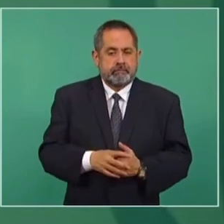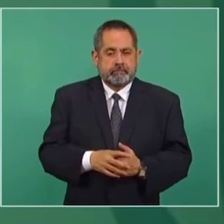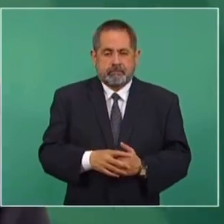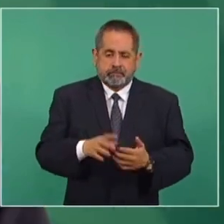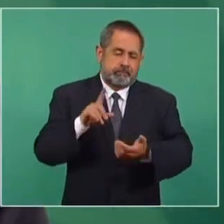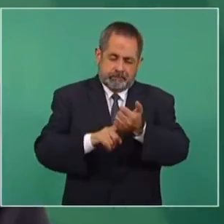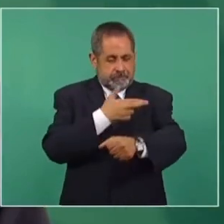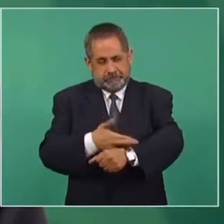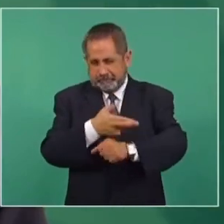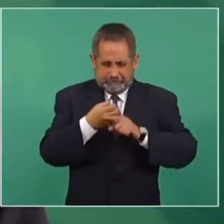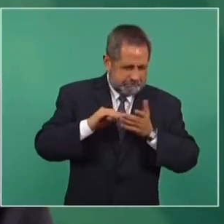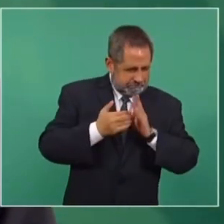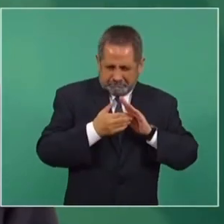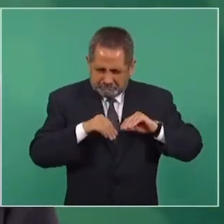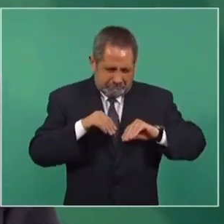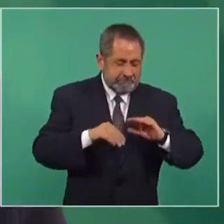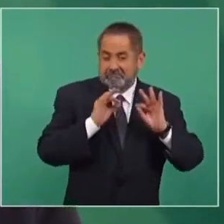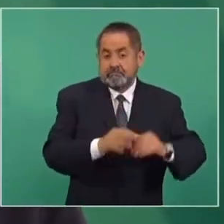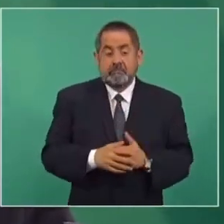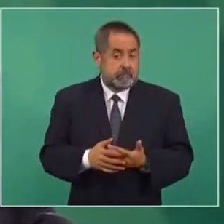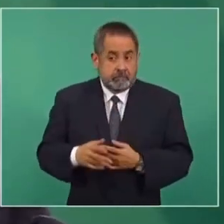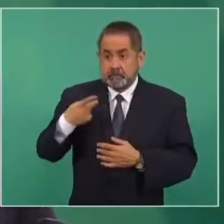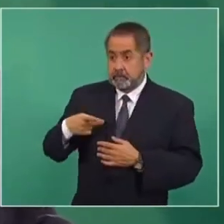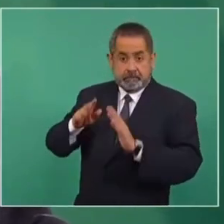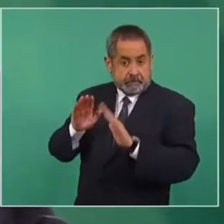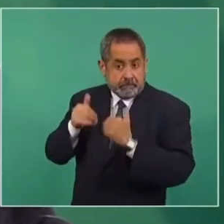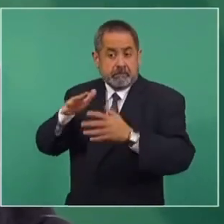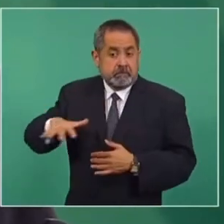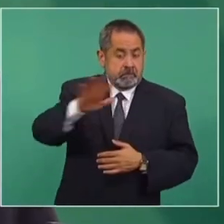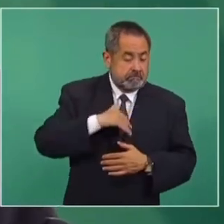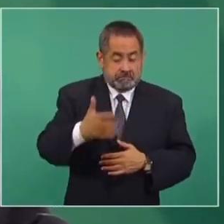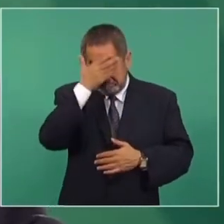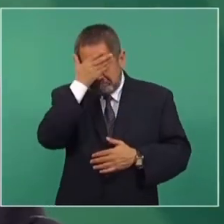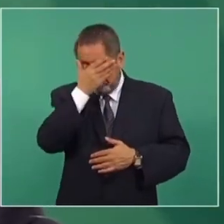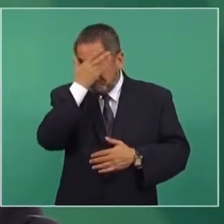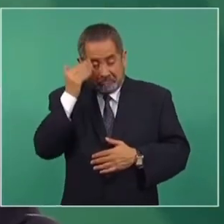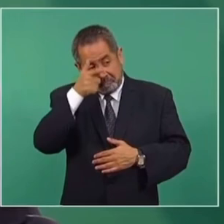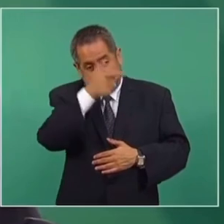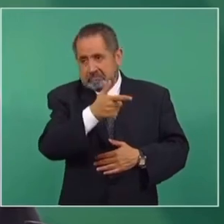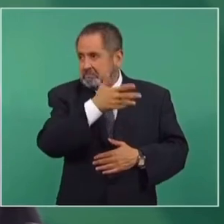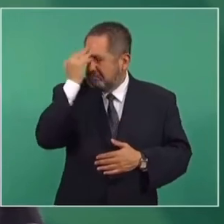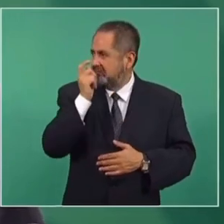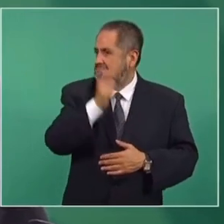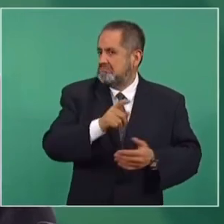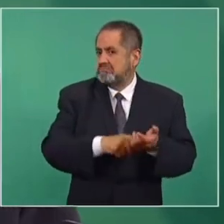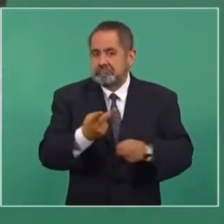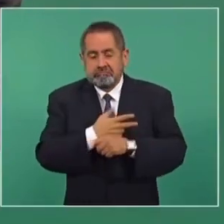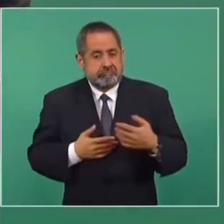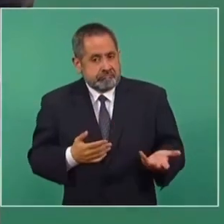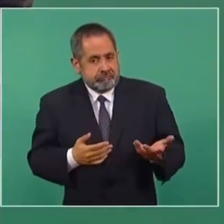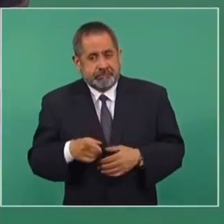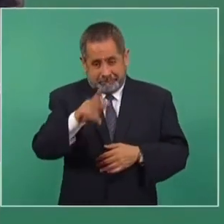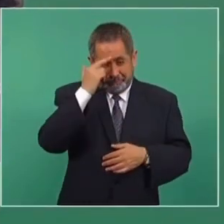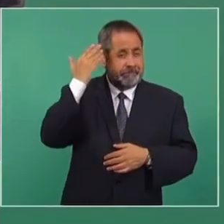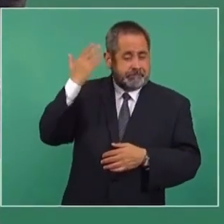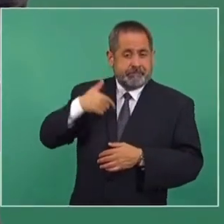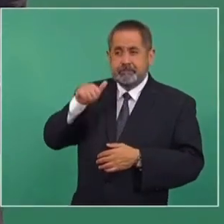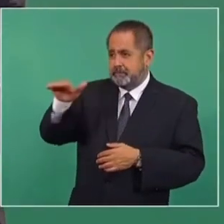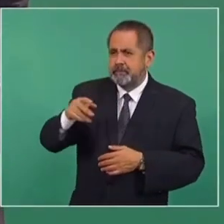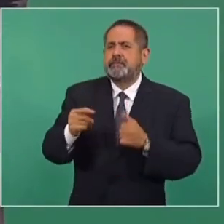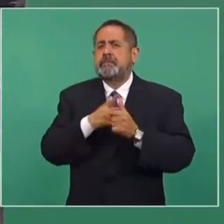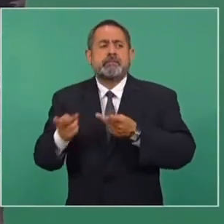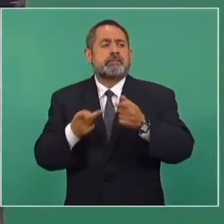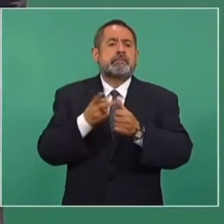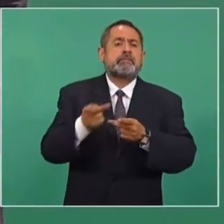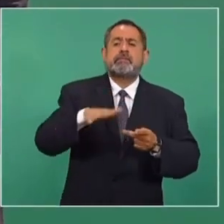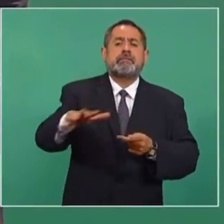Toda una maniobra. La gente no se enteró. Además, pedimos en aquel entonces que se hiciera una